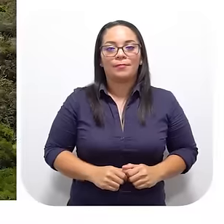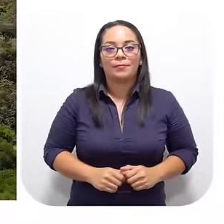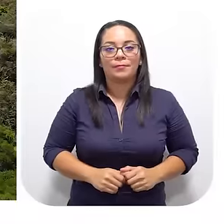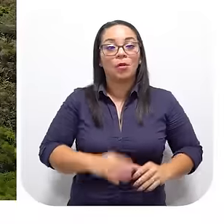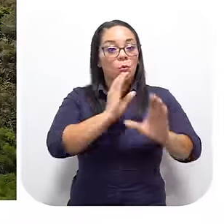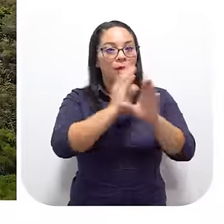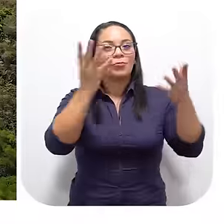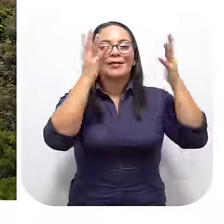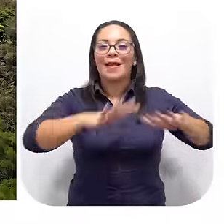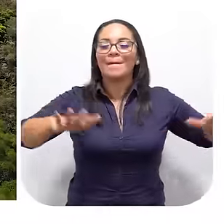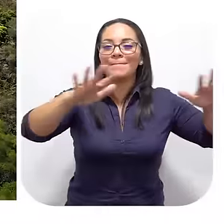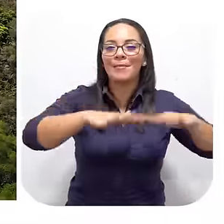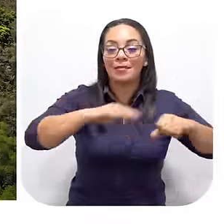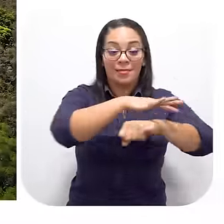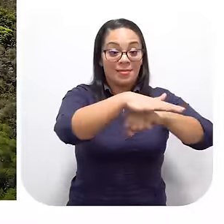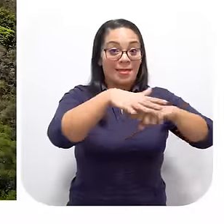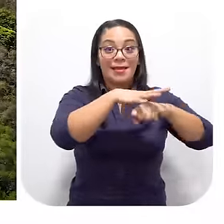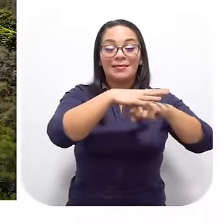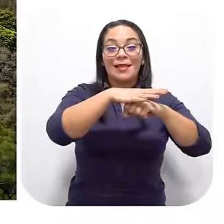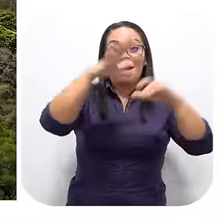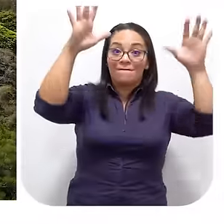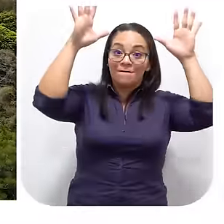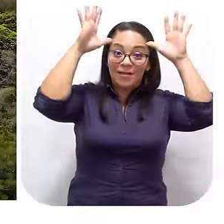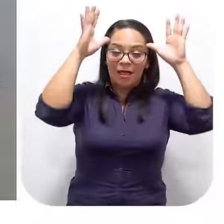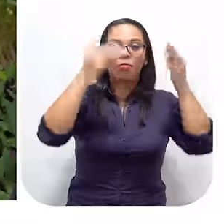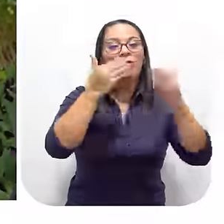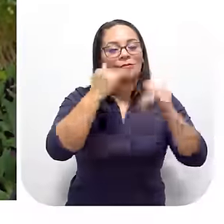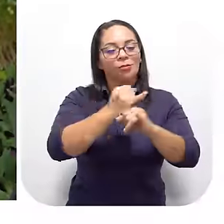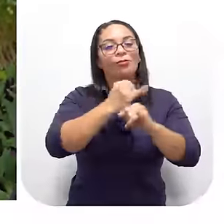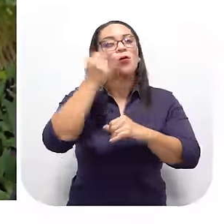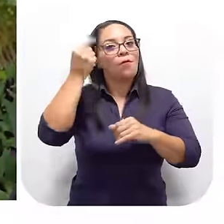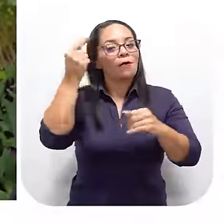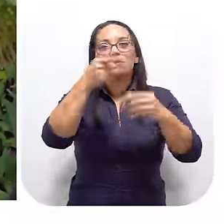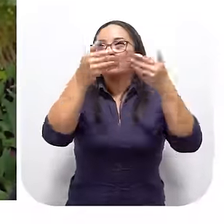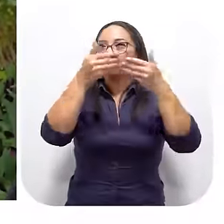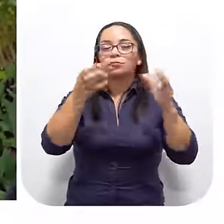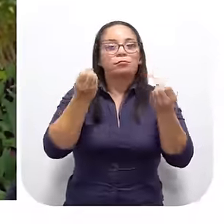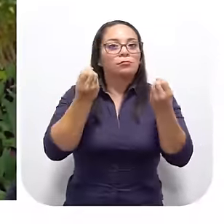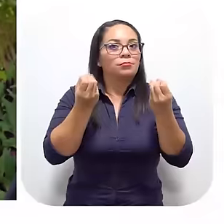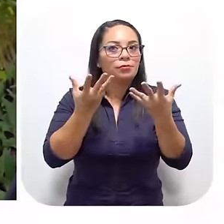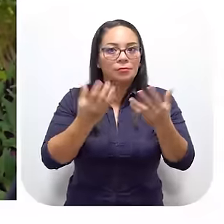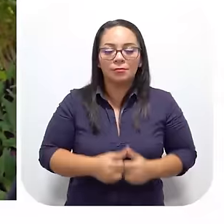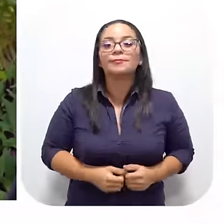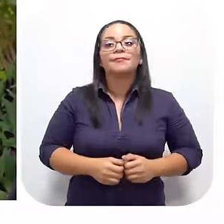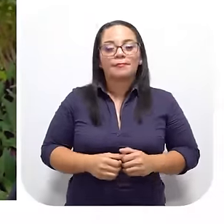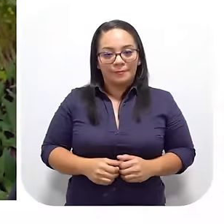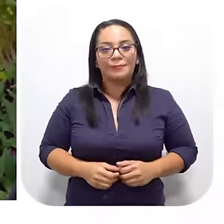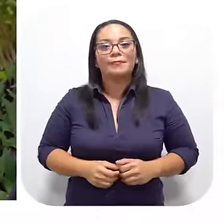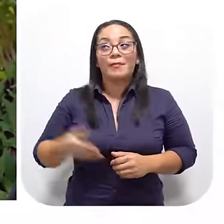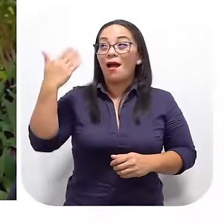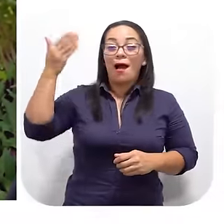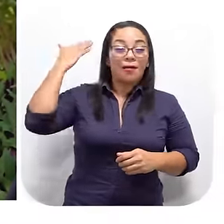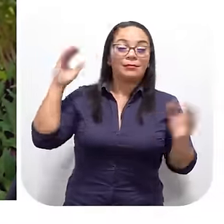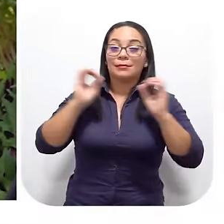Porque cuidamos El ambiente Que nos rodea En la isla de Nado Gracias a las instituciones De gobierno Que se han abierto Increíblemente